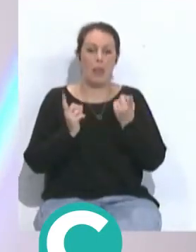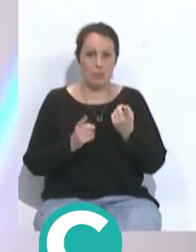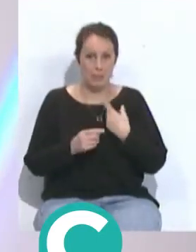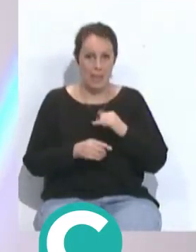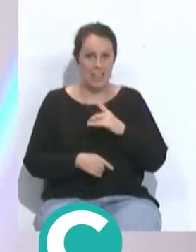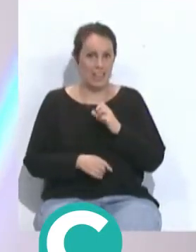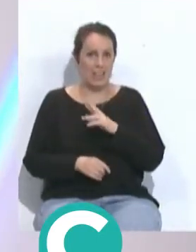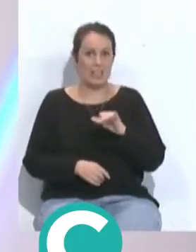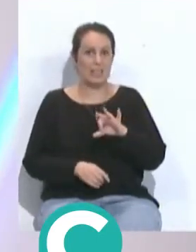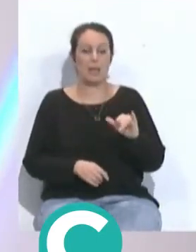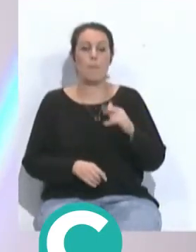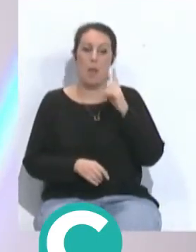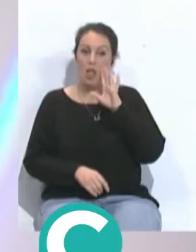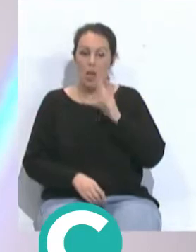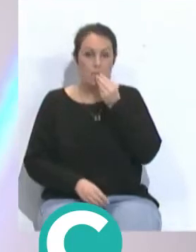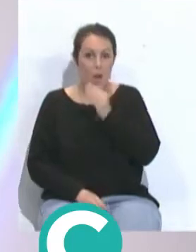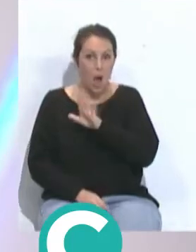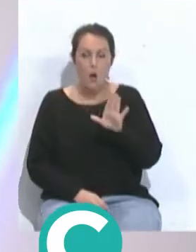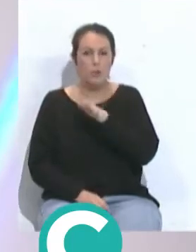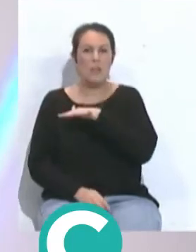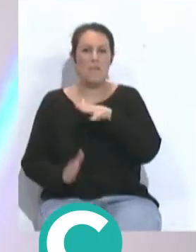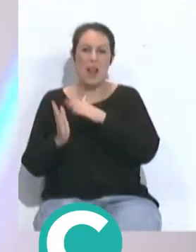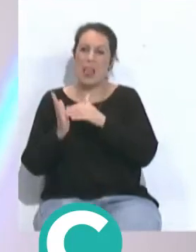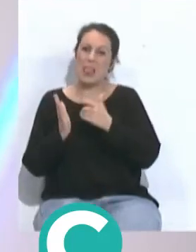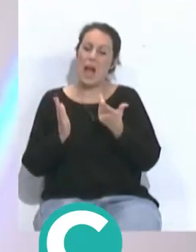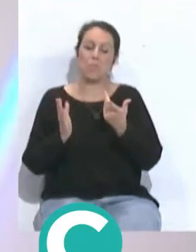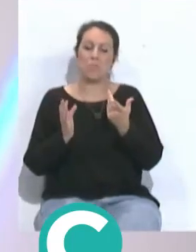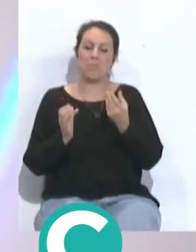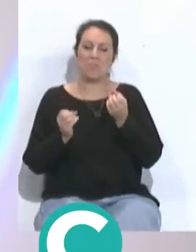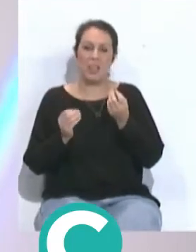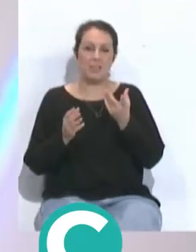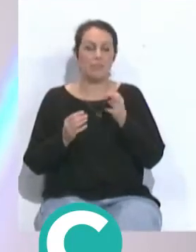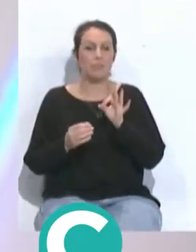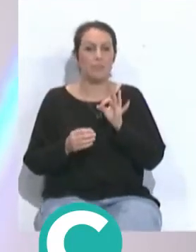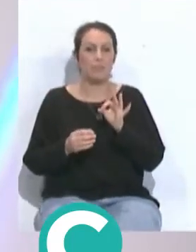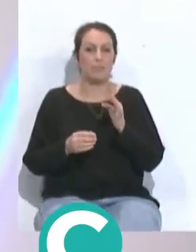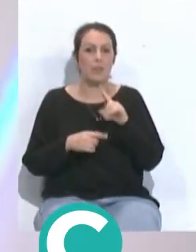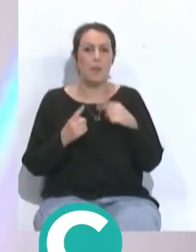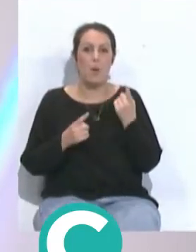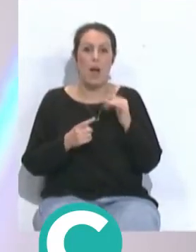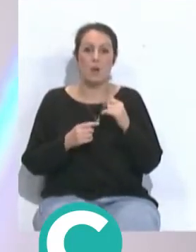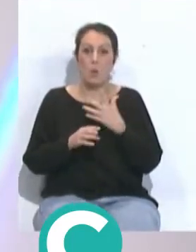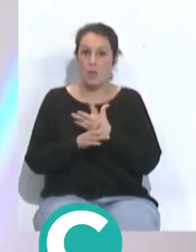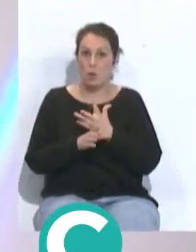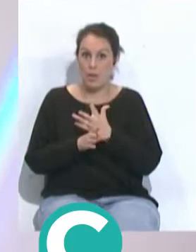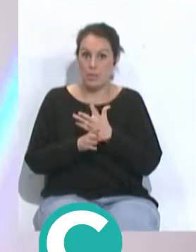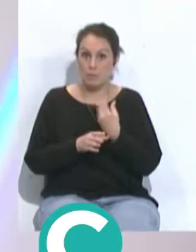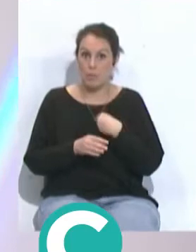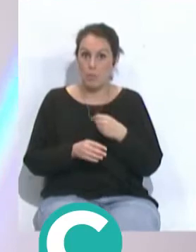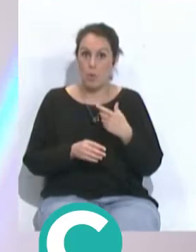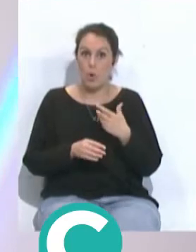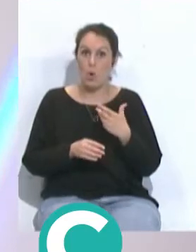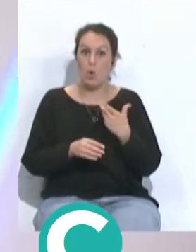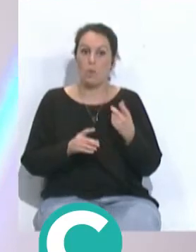parecía que íbamos a ver su mejor versión en Mestalla estuvo bastante gris y es cierto que después salen los jugadores que están saliendo de